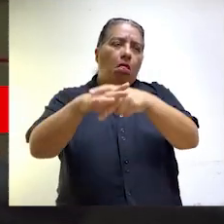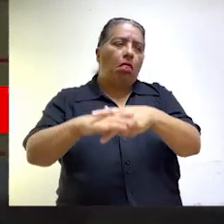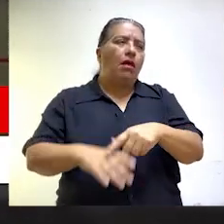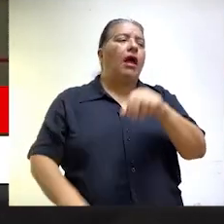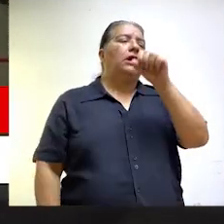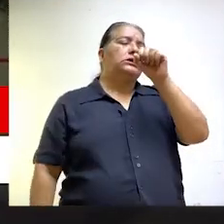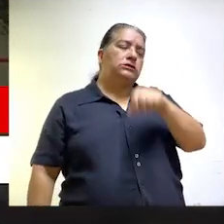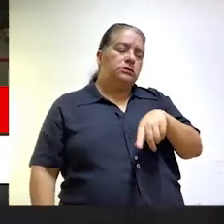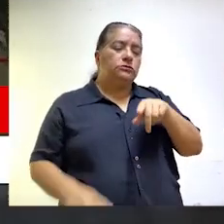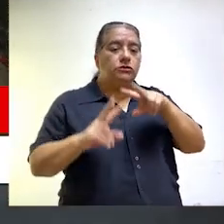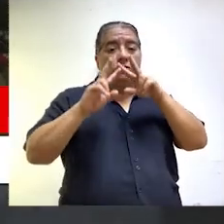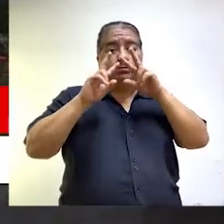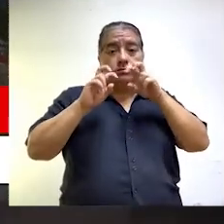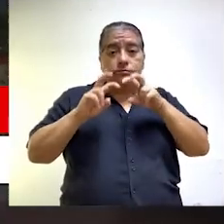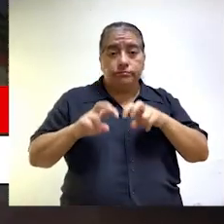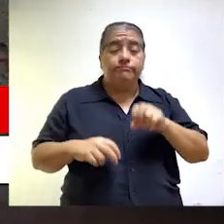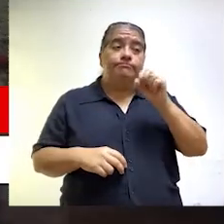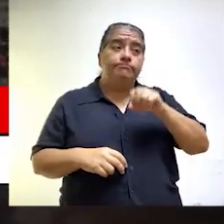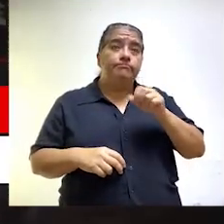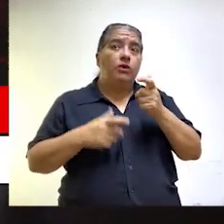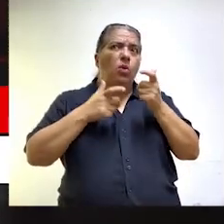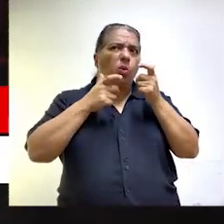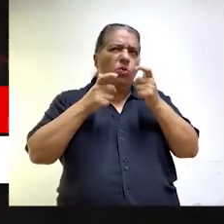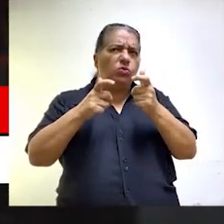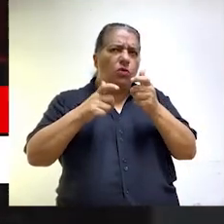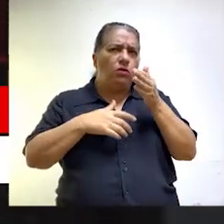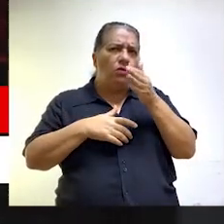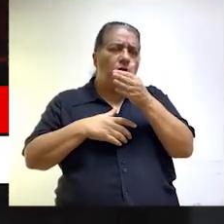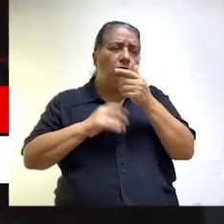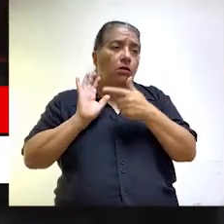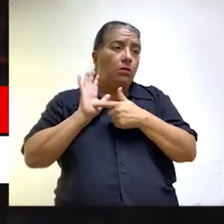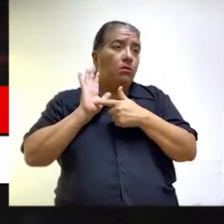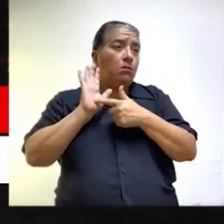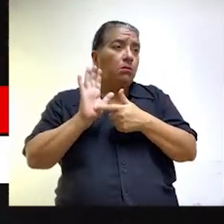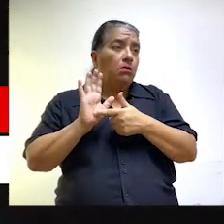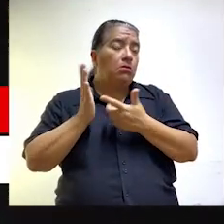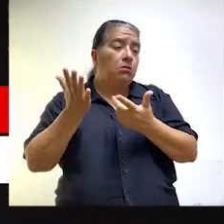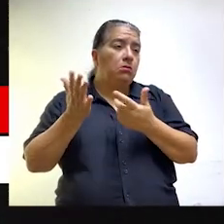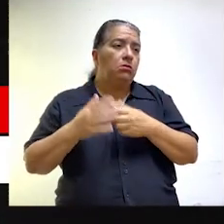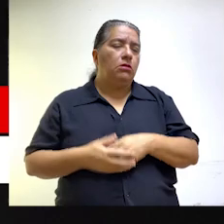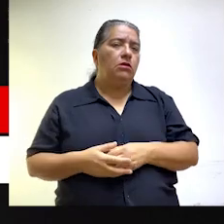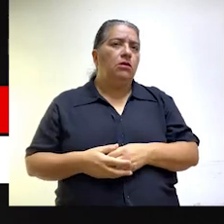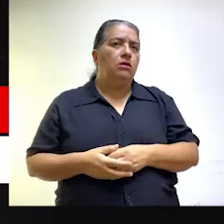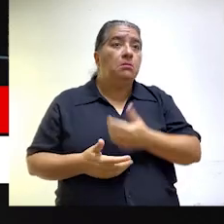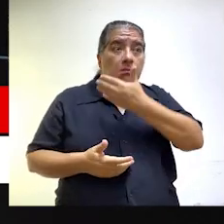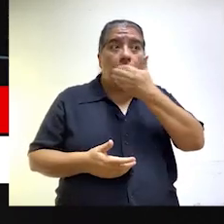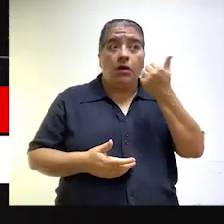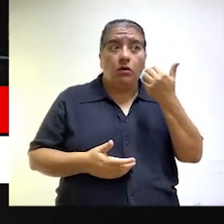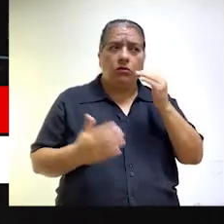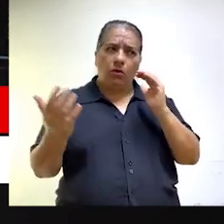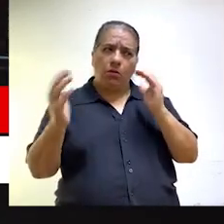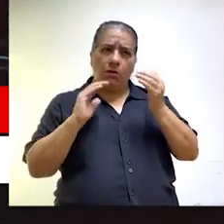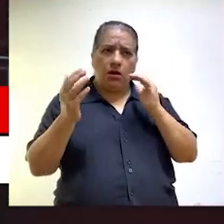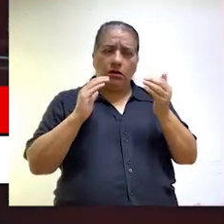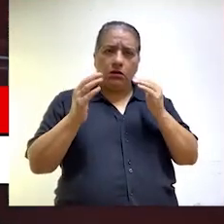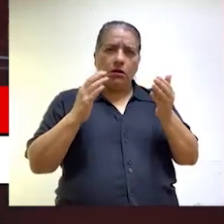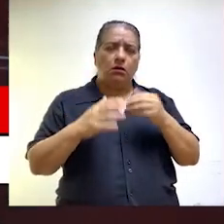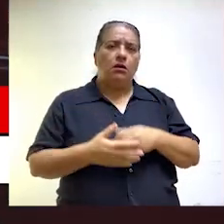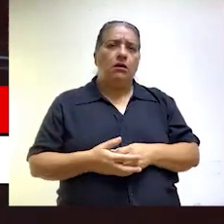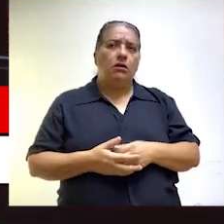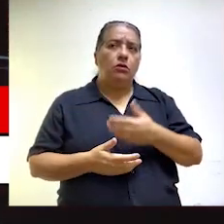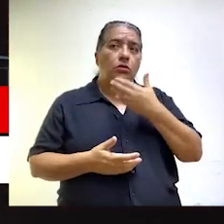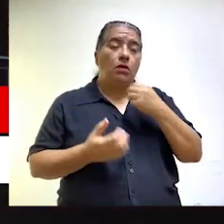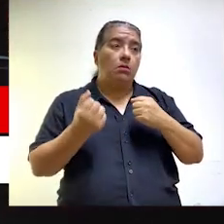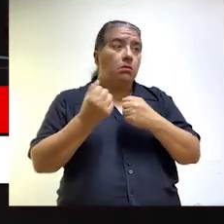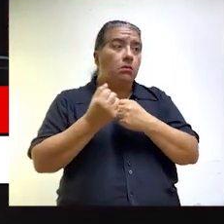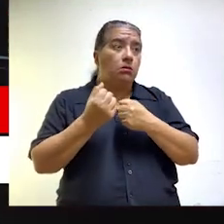sí podemos decir a partir de este estudio es que claramente el control concurrente presenta una ventaja comparativa y presenta